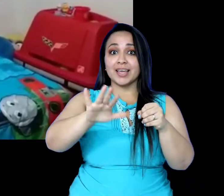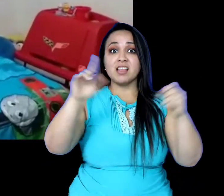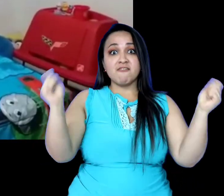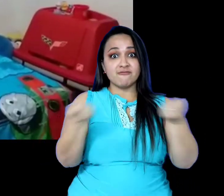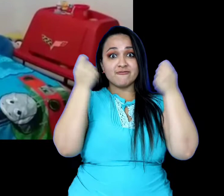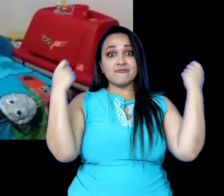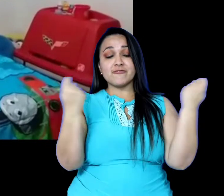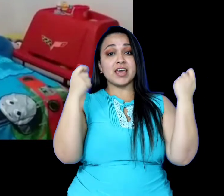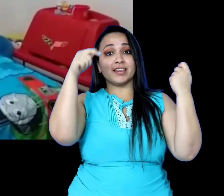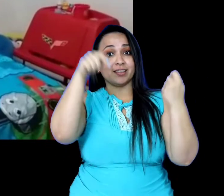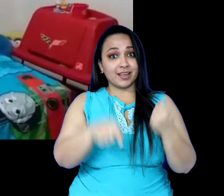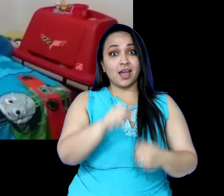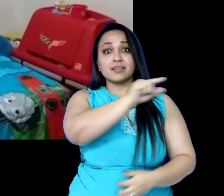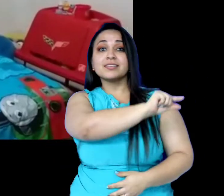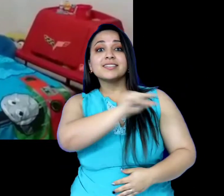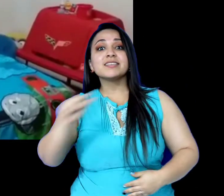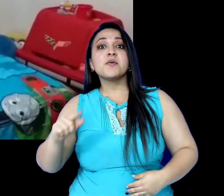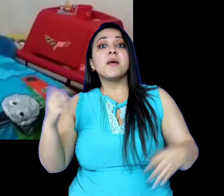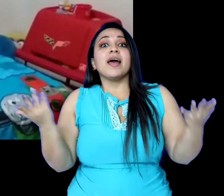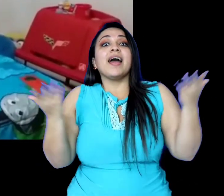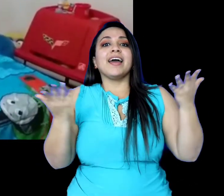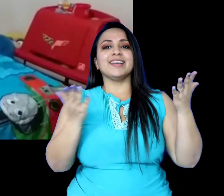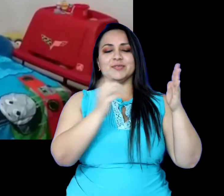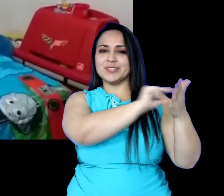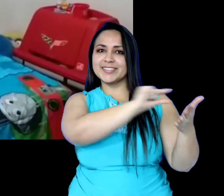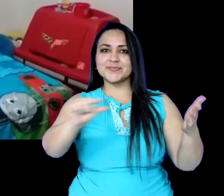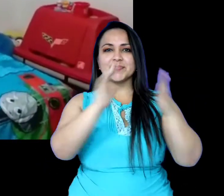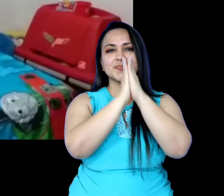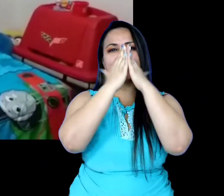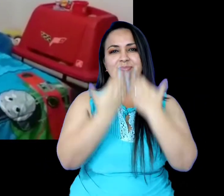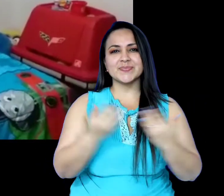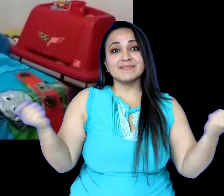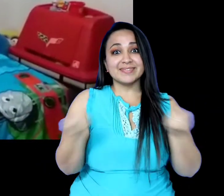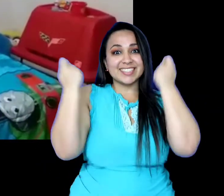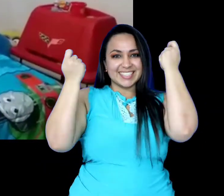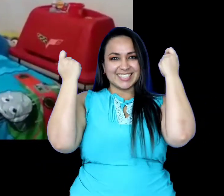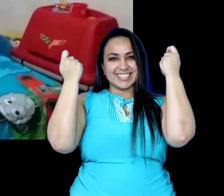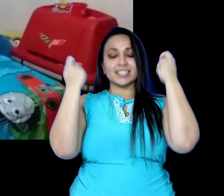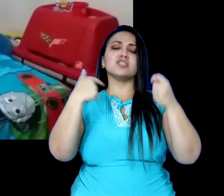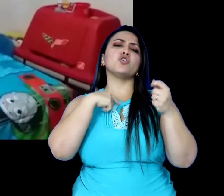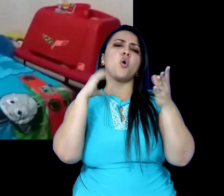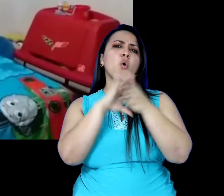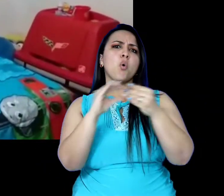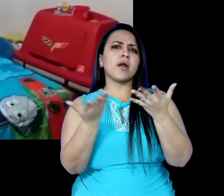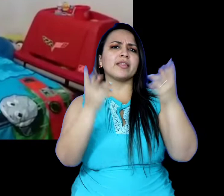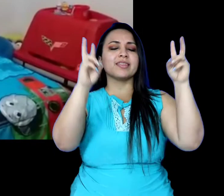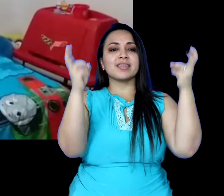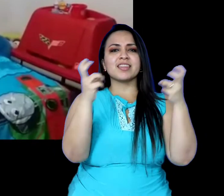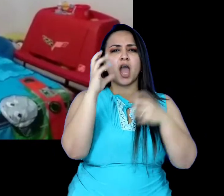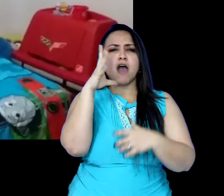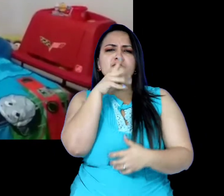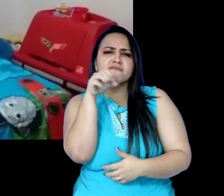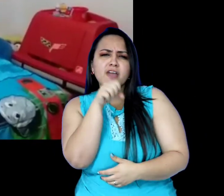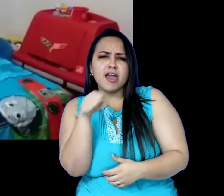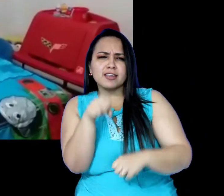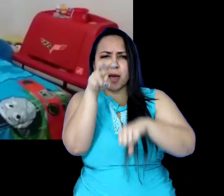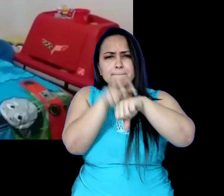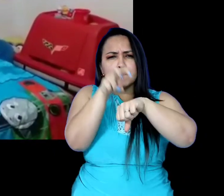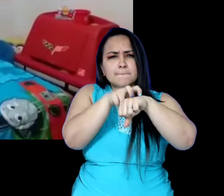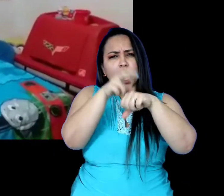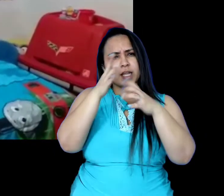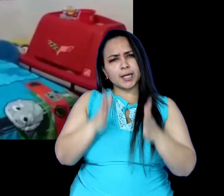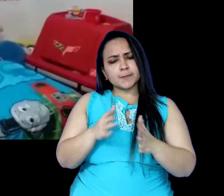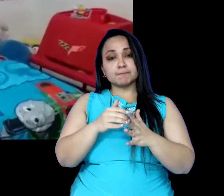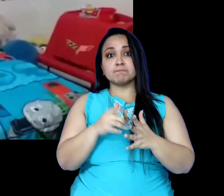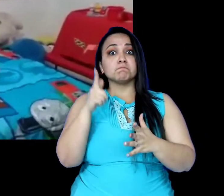Leyendas de Panamá, celebrando la Semana del Libro, les voy a contar el cuento La viejita de las batatas, cuyo origen